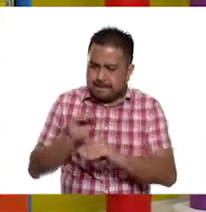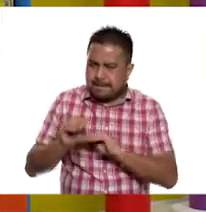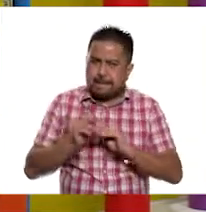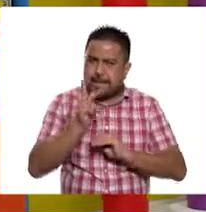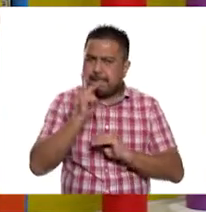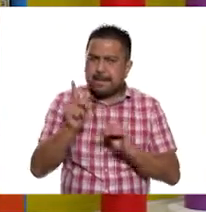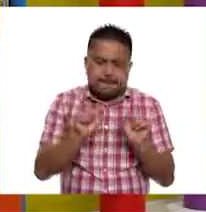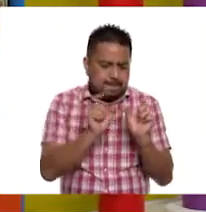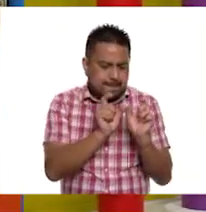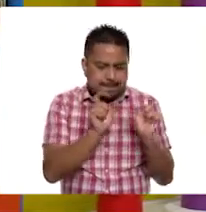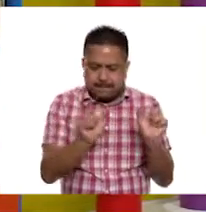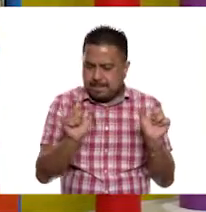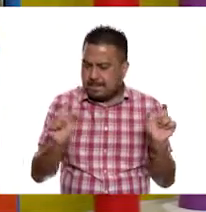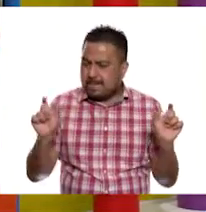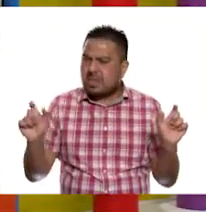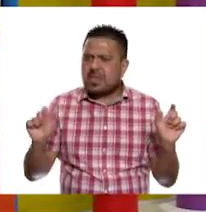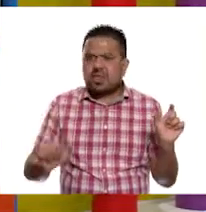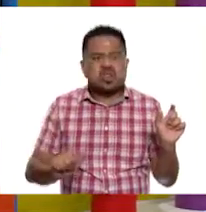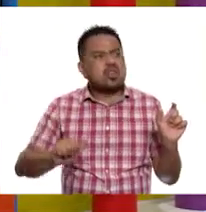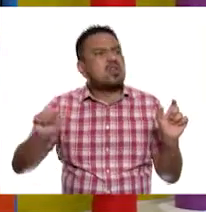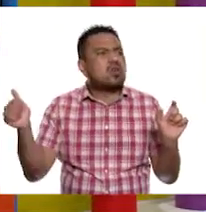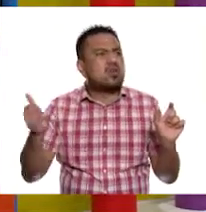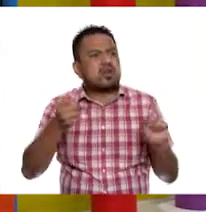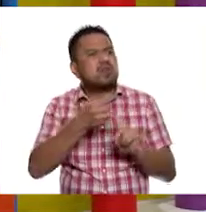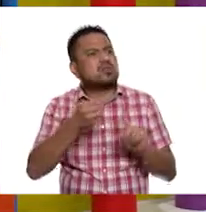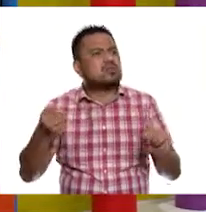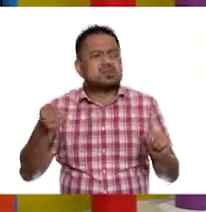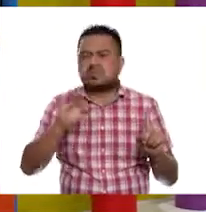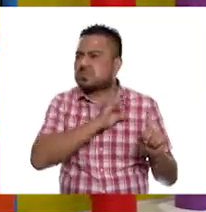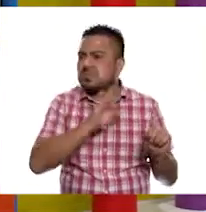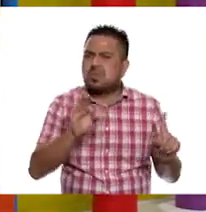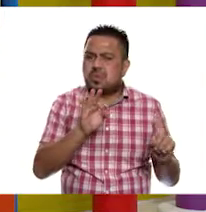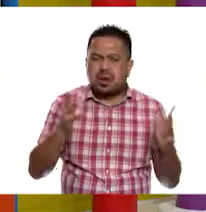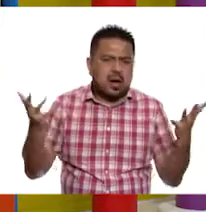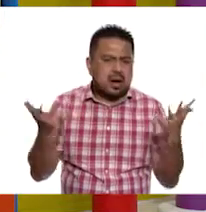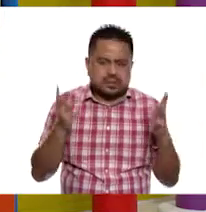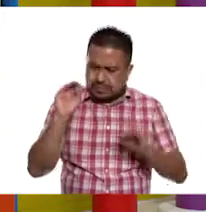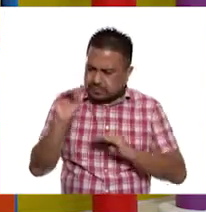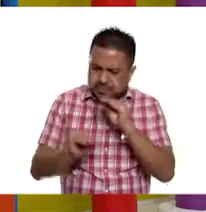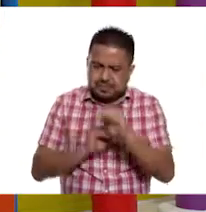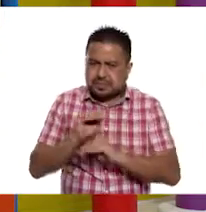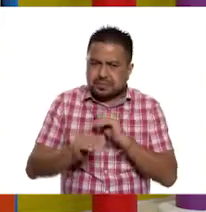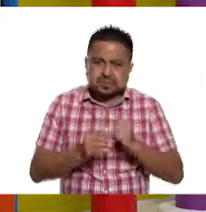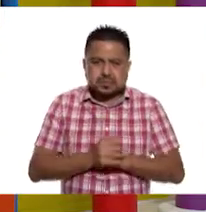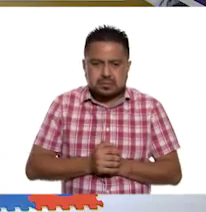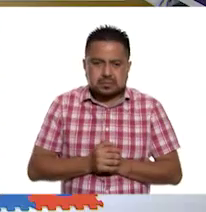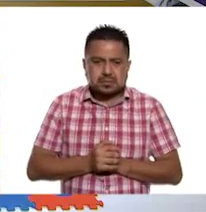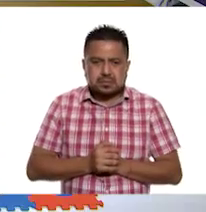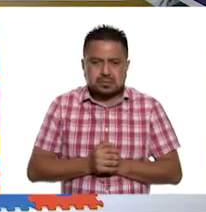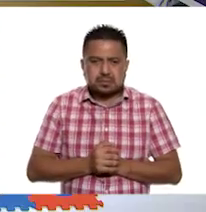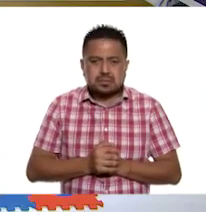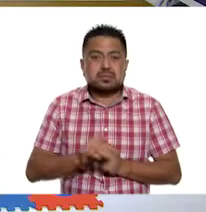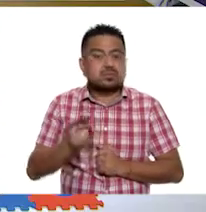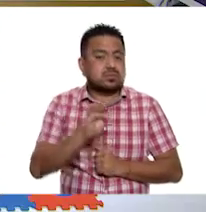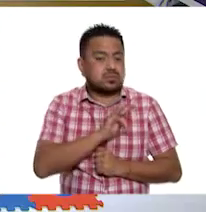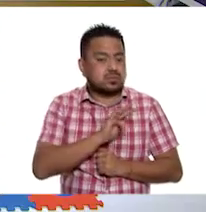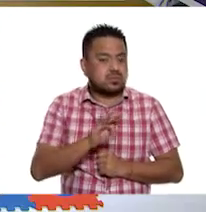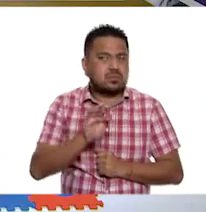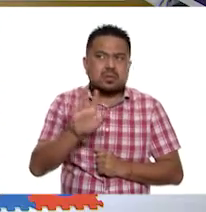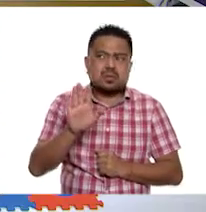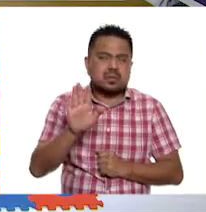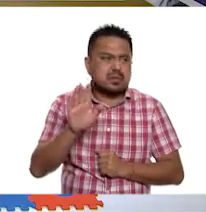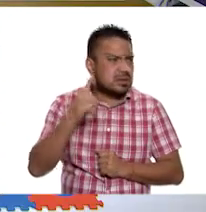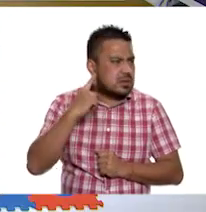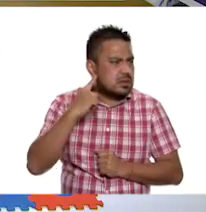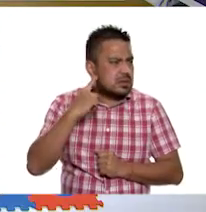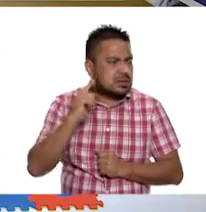palabras? ¿Qué otra oración se puede formar con estas palabras? Se puede formar... A ver, ahí